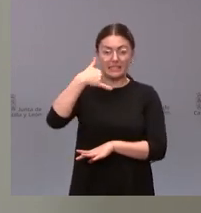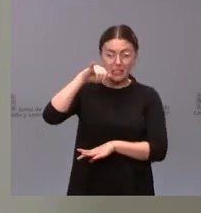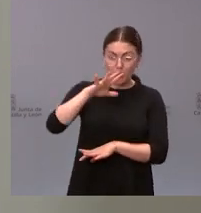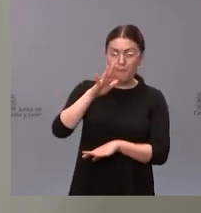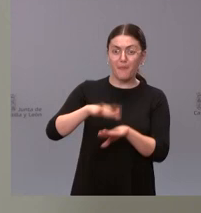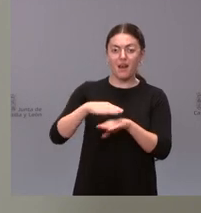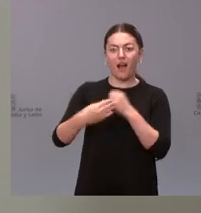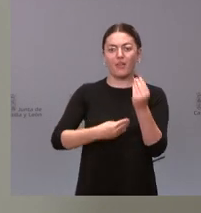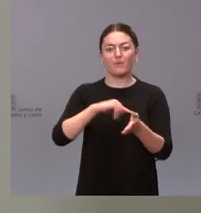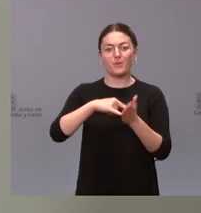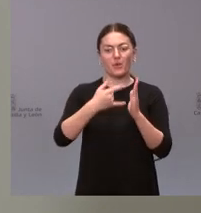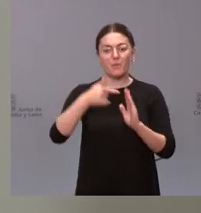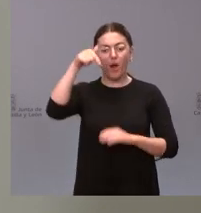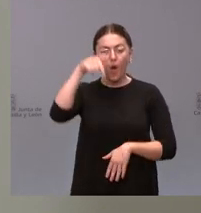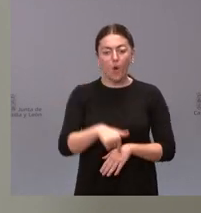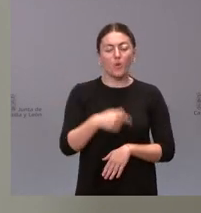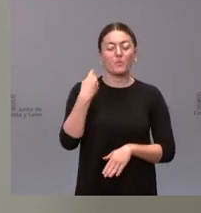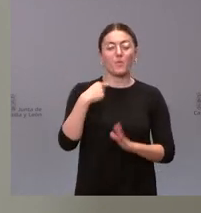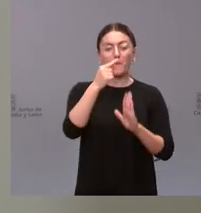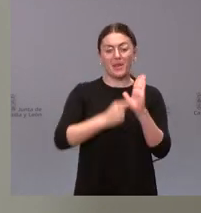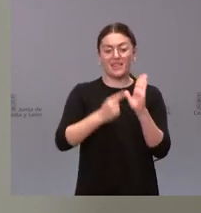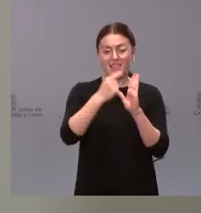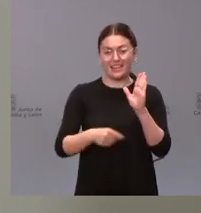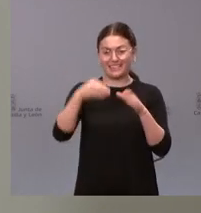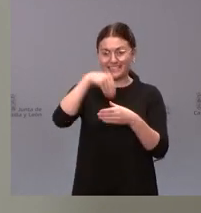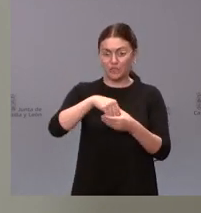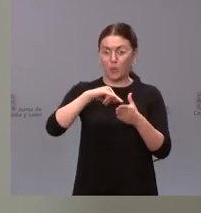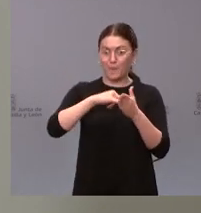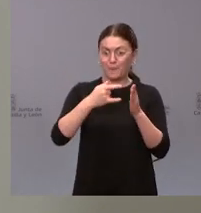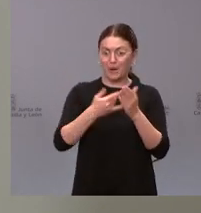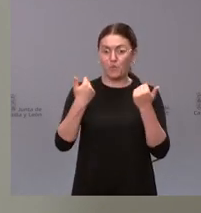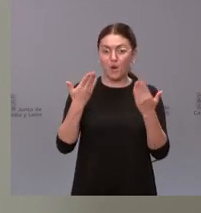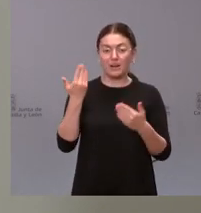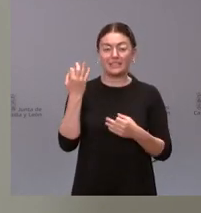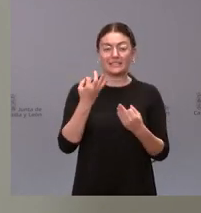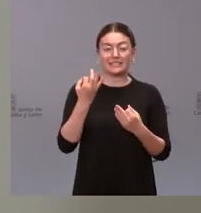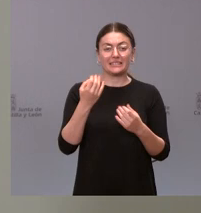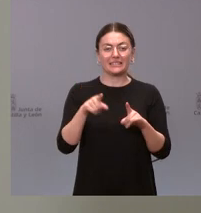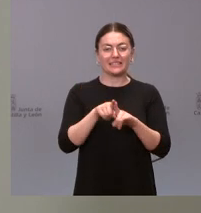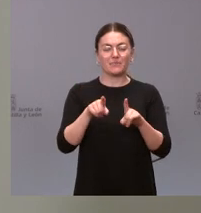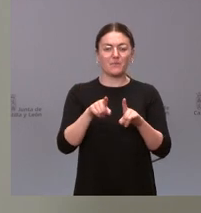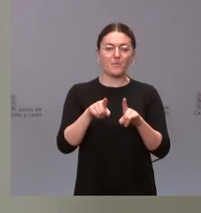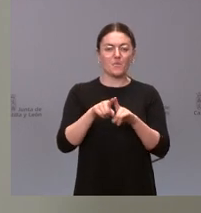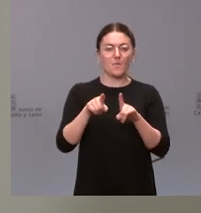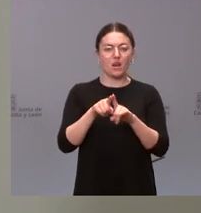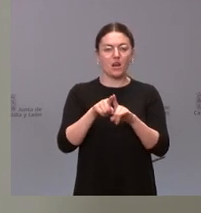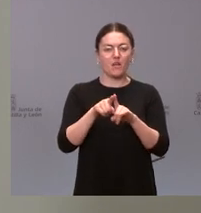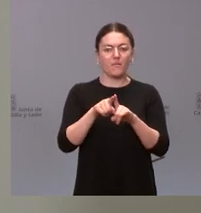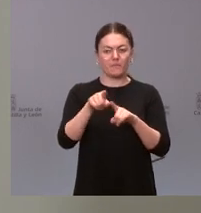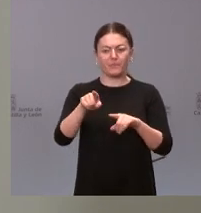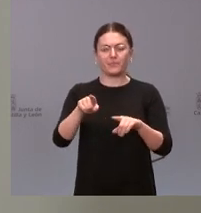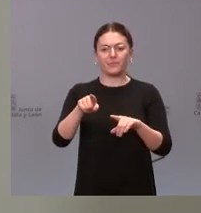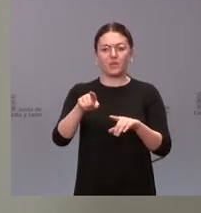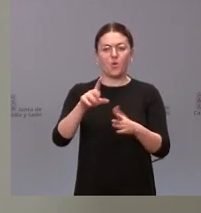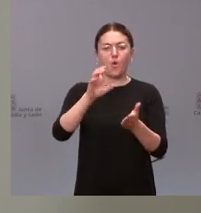y hoy tenemos que precisamente una de las medidas incluidas en ese plan que es el palacio de la audiencia tiene una ayuda importante por parte de la Junta de Castilla y León